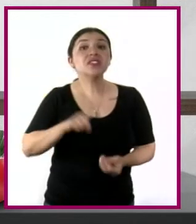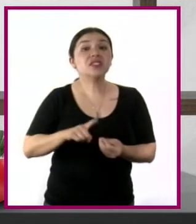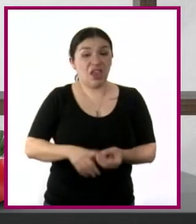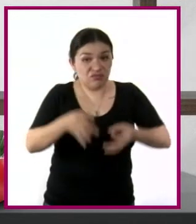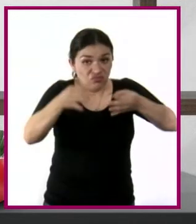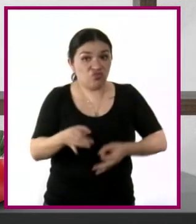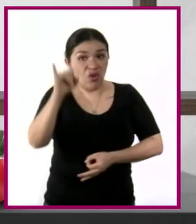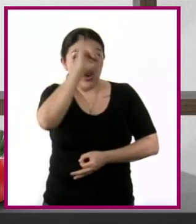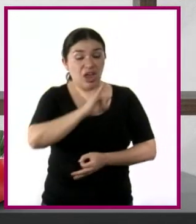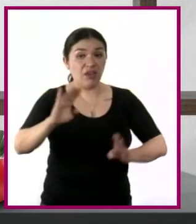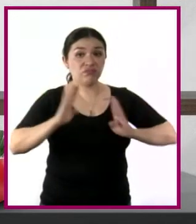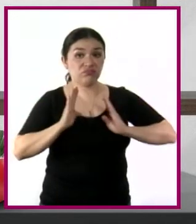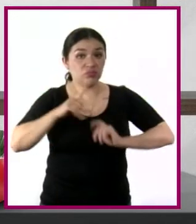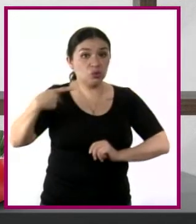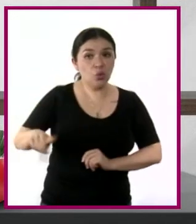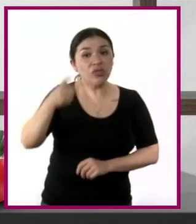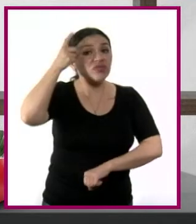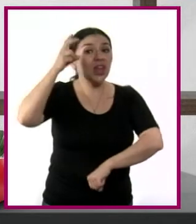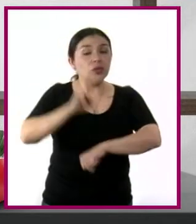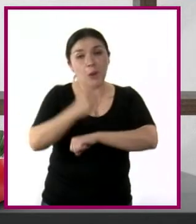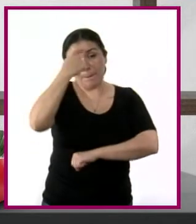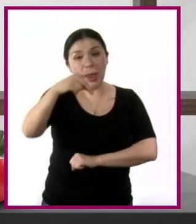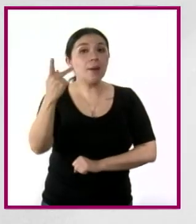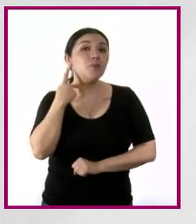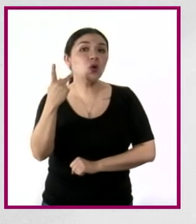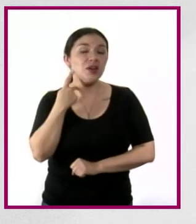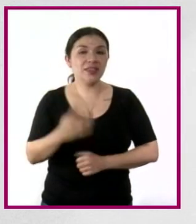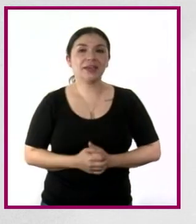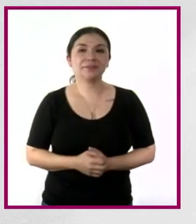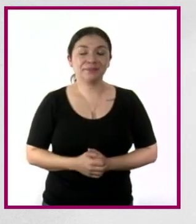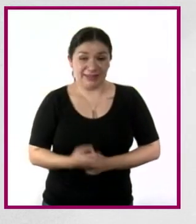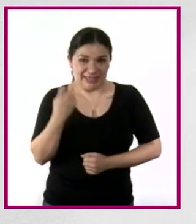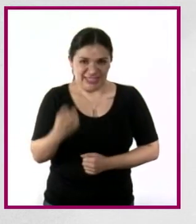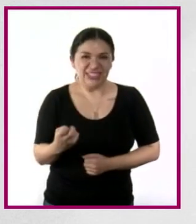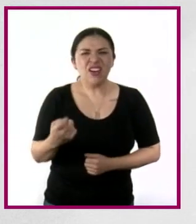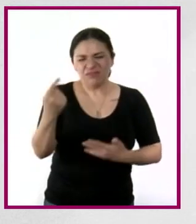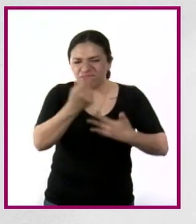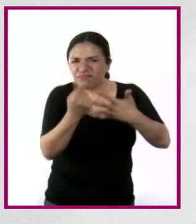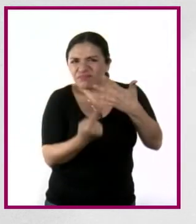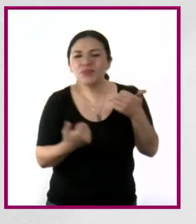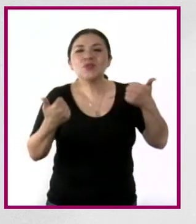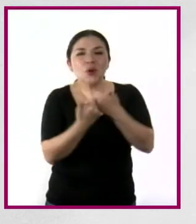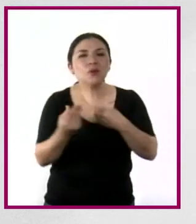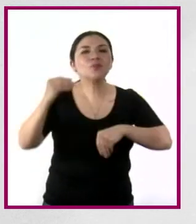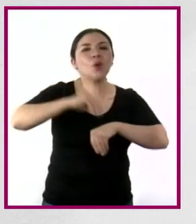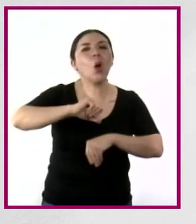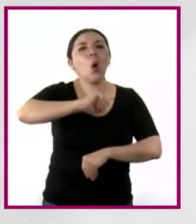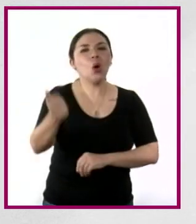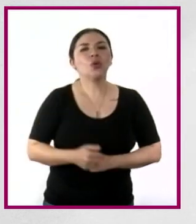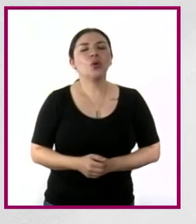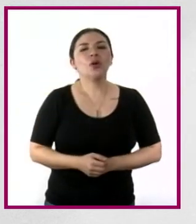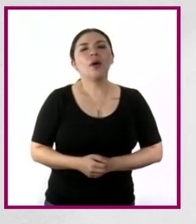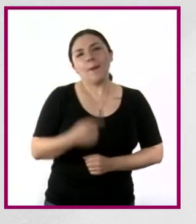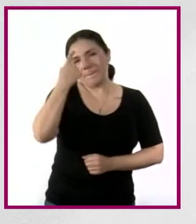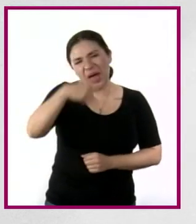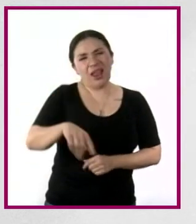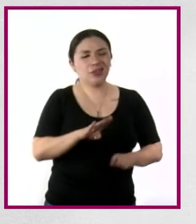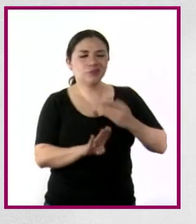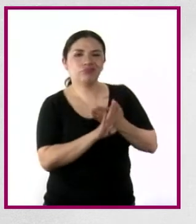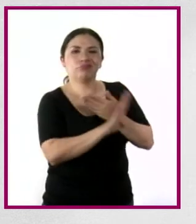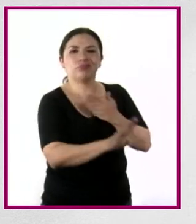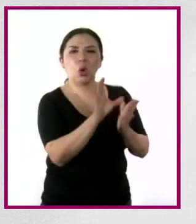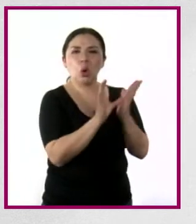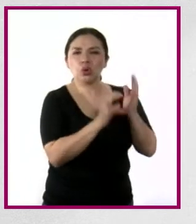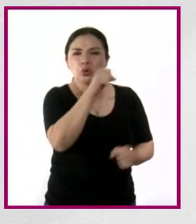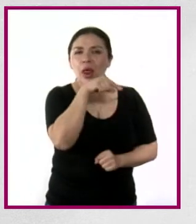nato de las Fuerzas Armadas y director de la política exterior. A estos elementos se unieron los llamados poderes anticonstitucionales